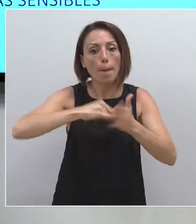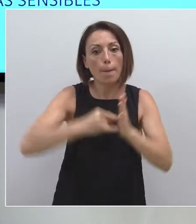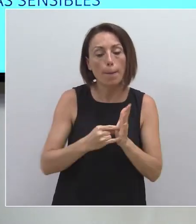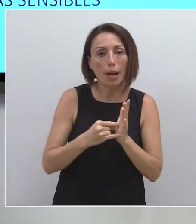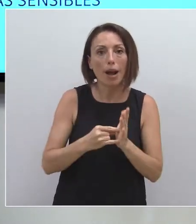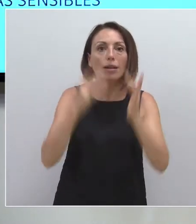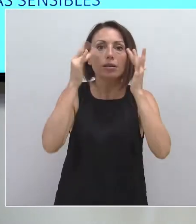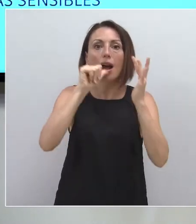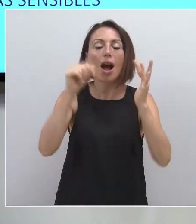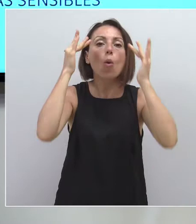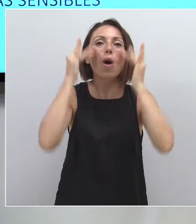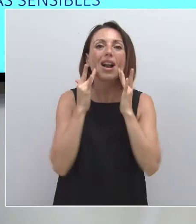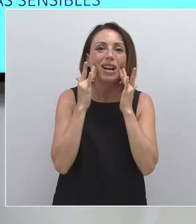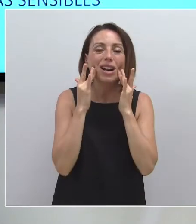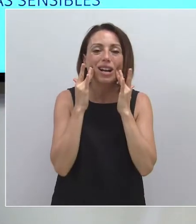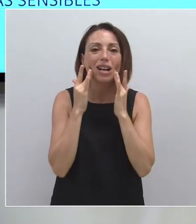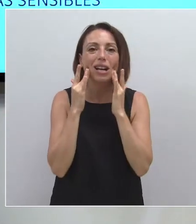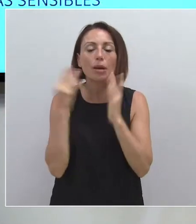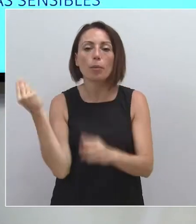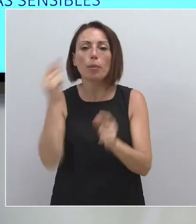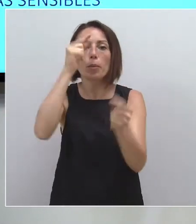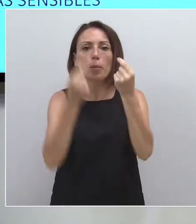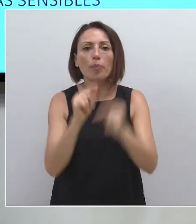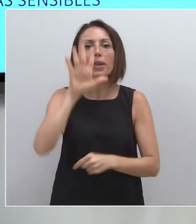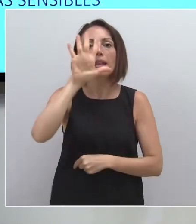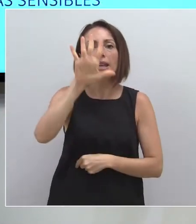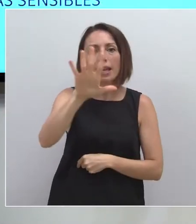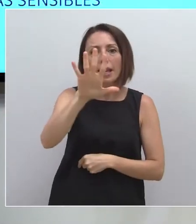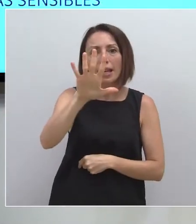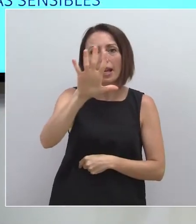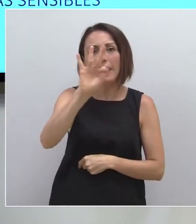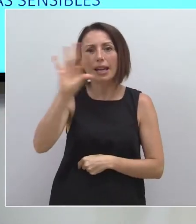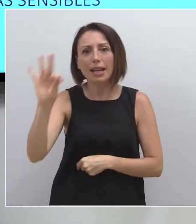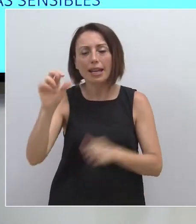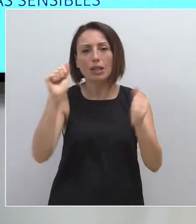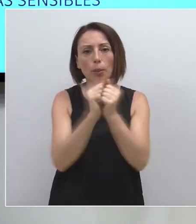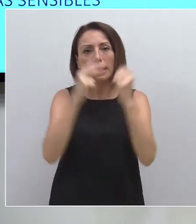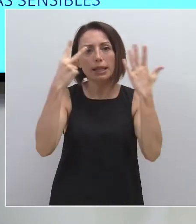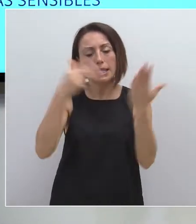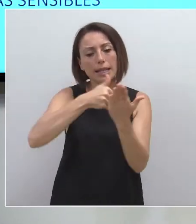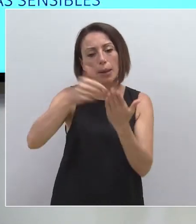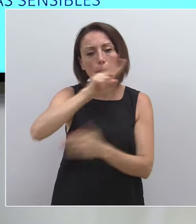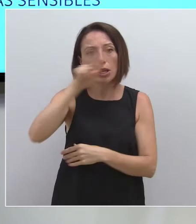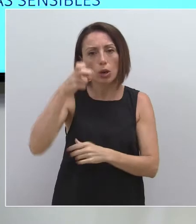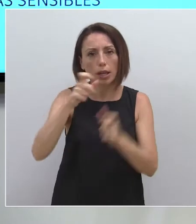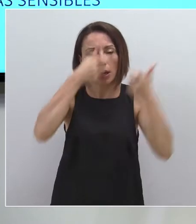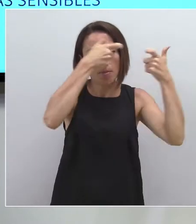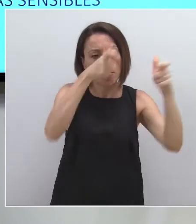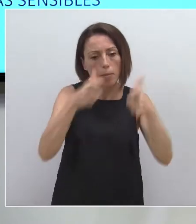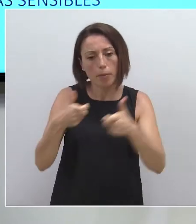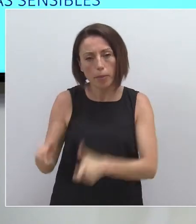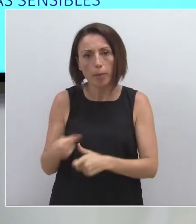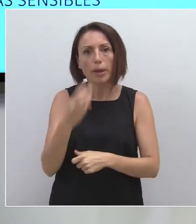depuración cuenta con un presupuesto estimado de 527 millones de euros, que se desglosa en